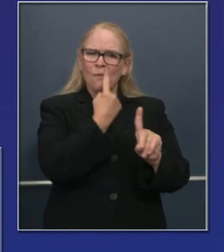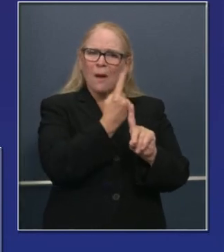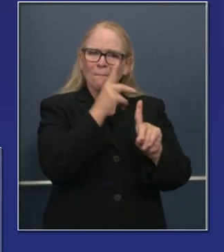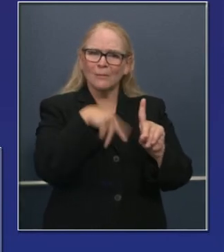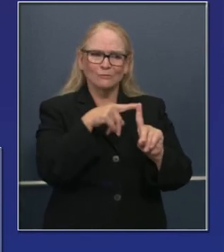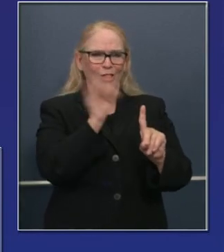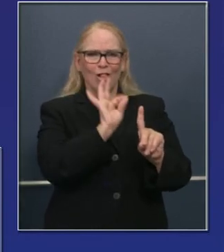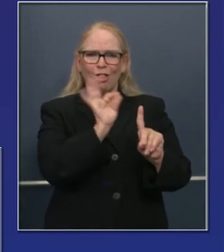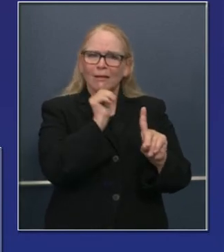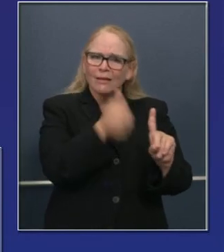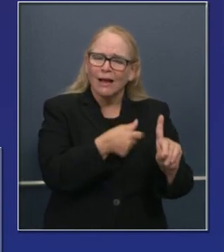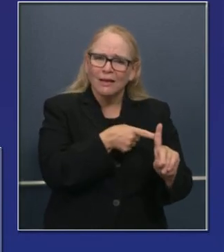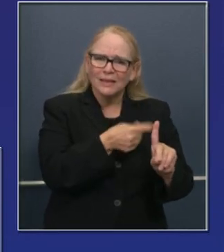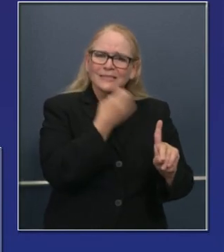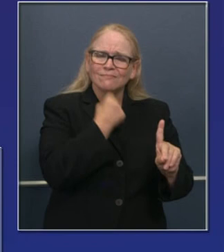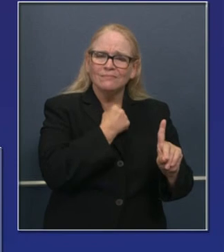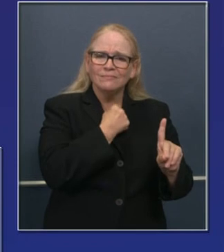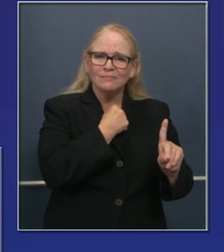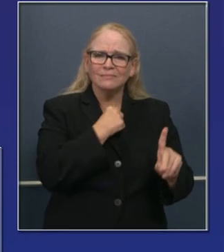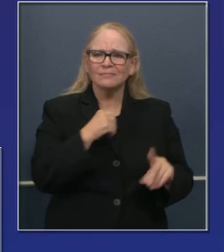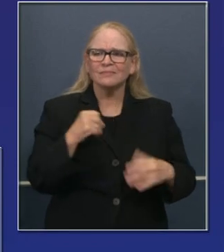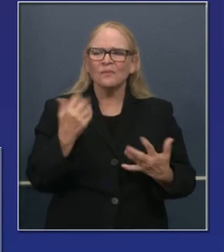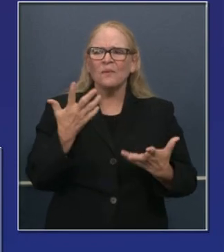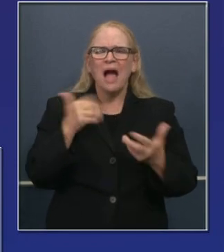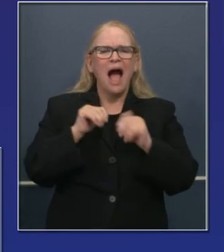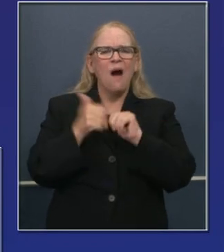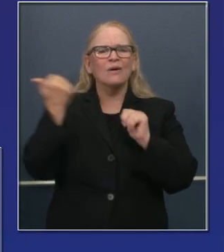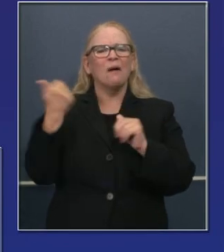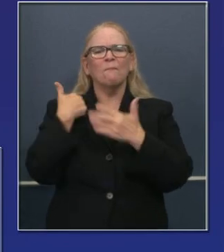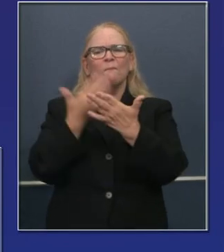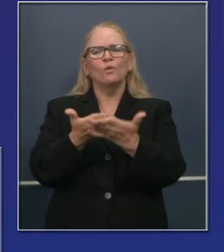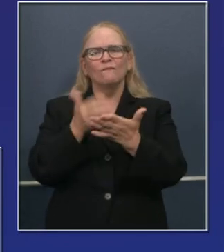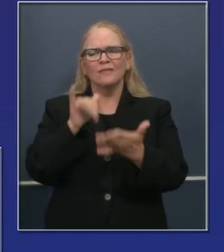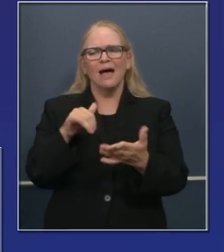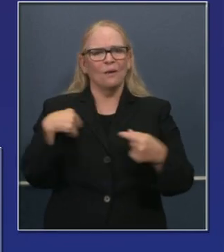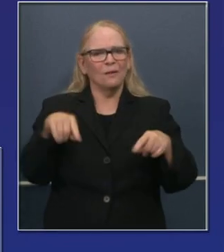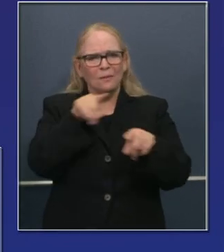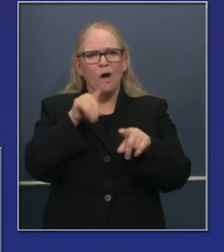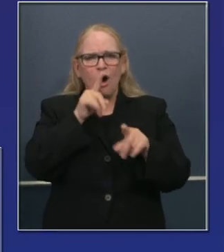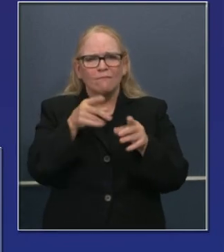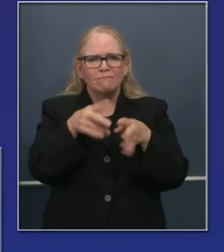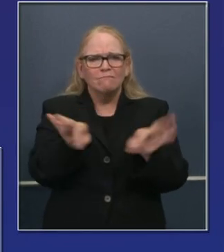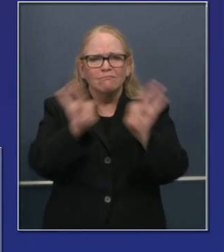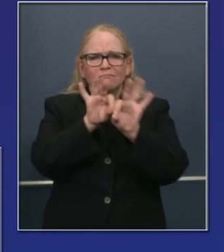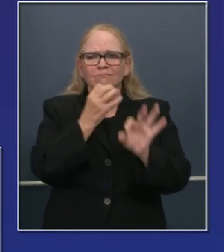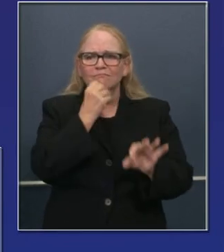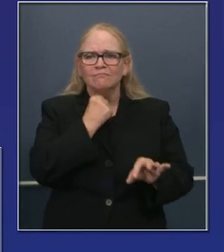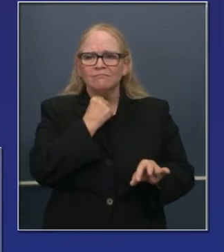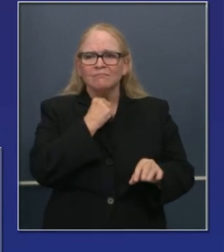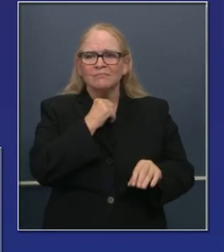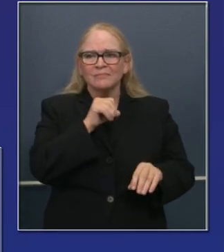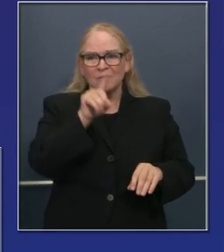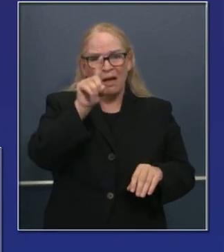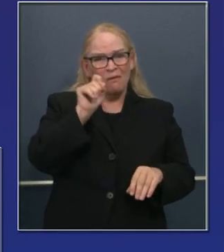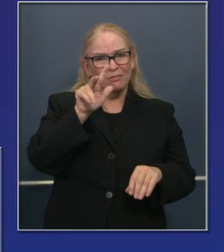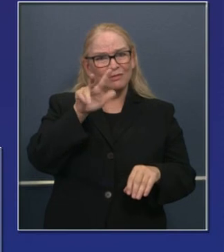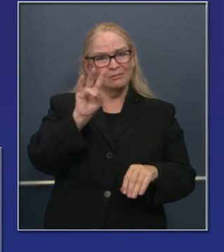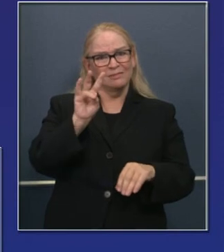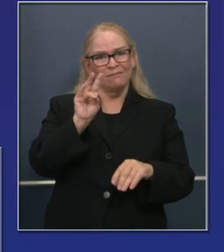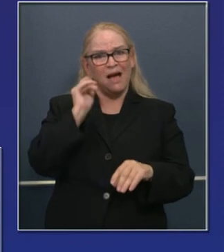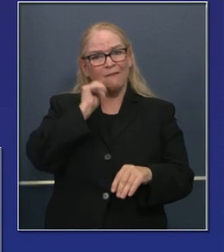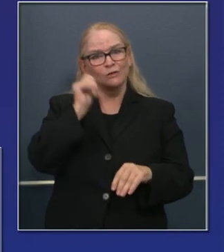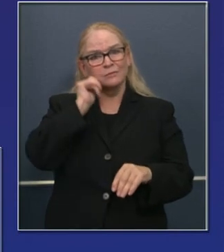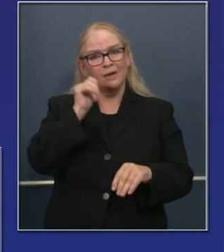que tanto recordatorio necesitamos para saber que esta es una enfermedad mortífera. 167 personas